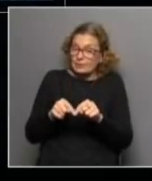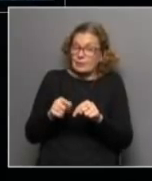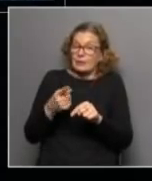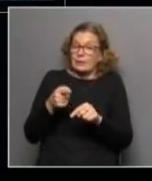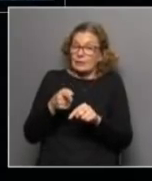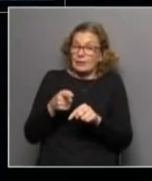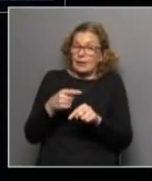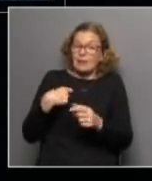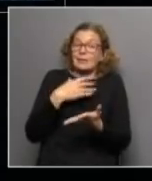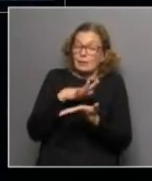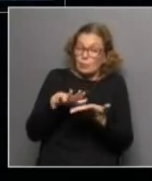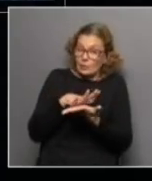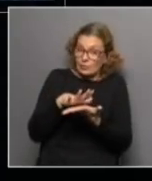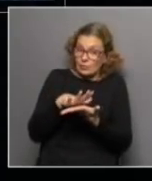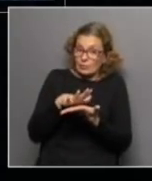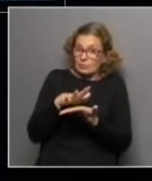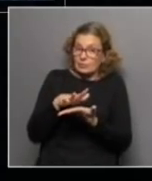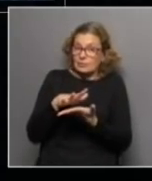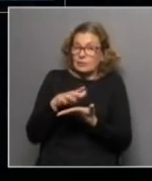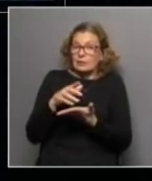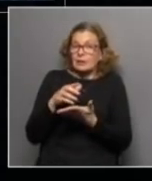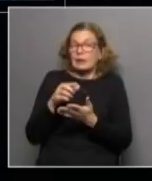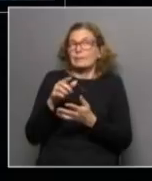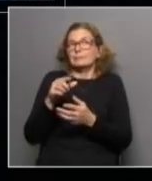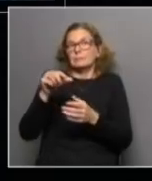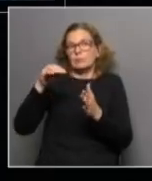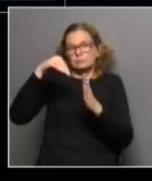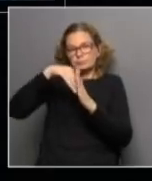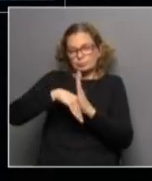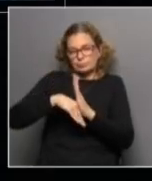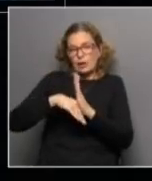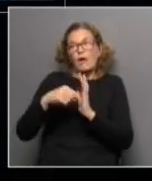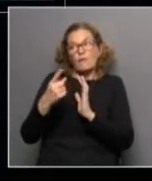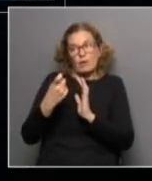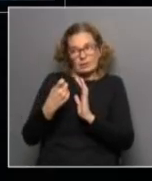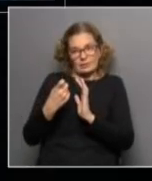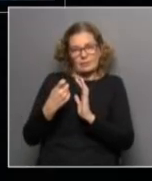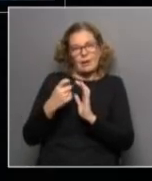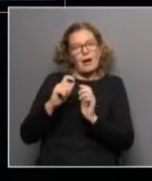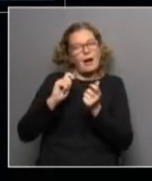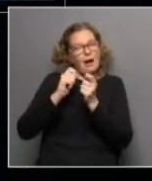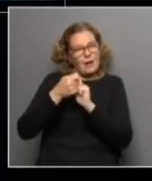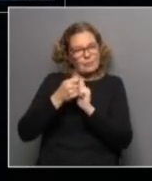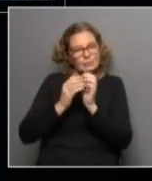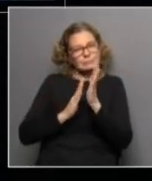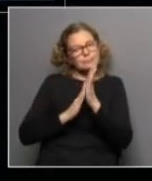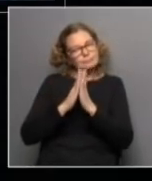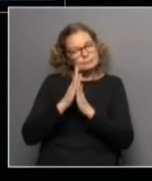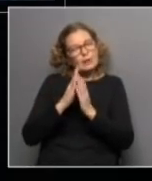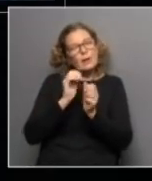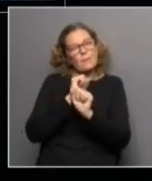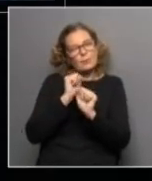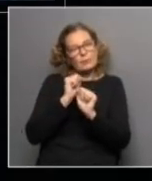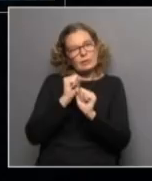o sea, los movimientos a la baja, que generalmente son suaves, es posible que sean fuertes y los movimientos al alza, es